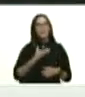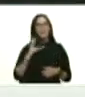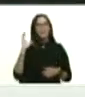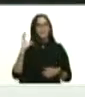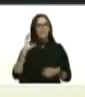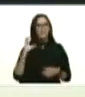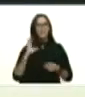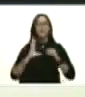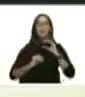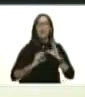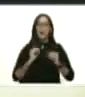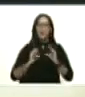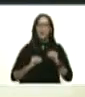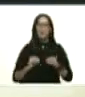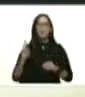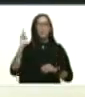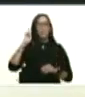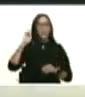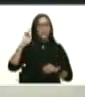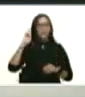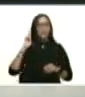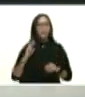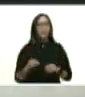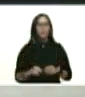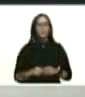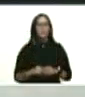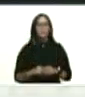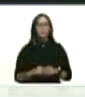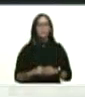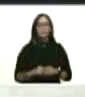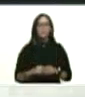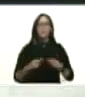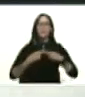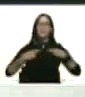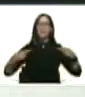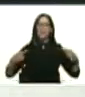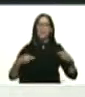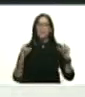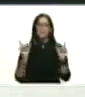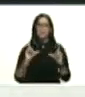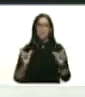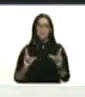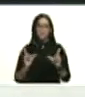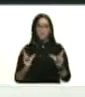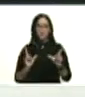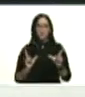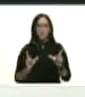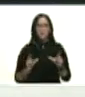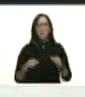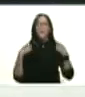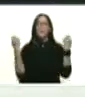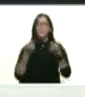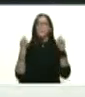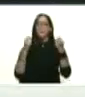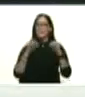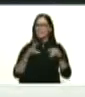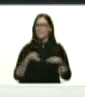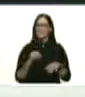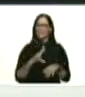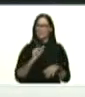hablarle por radio redes televisión prensa escrita ya no existe ahora